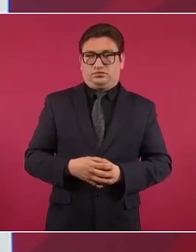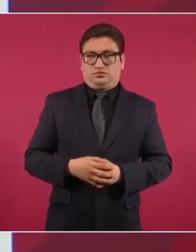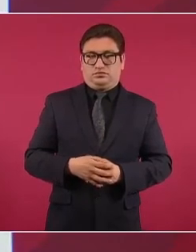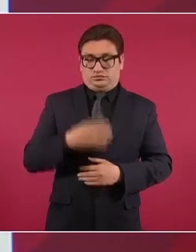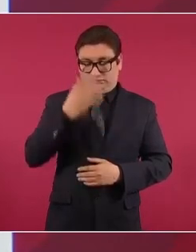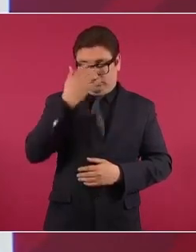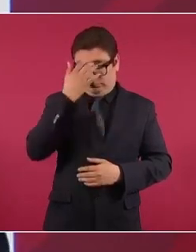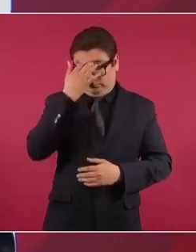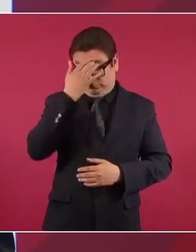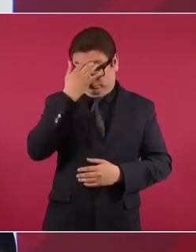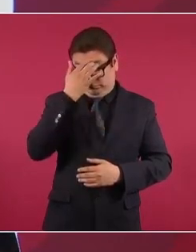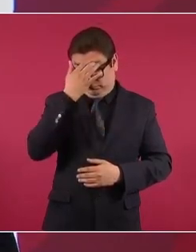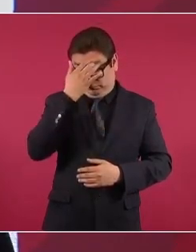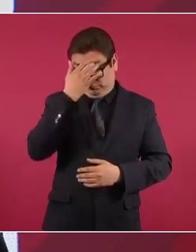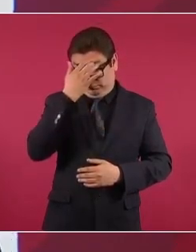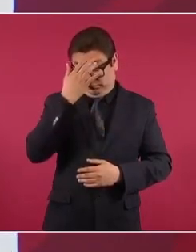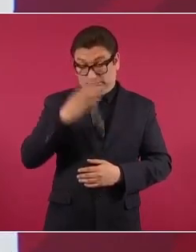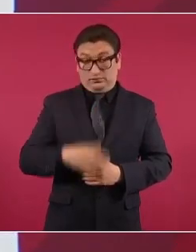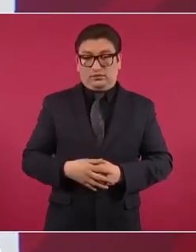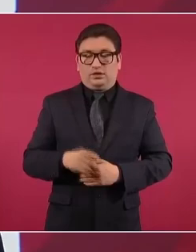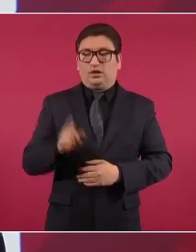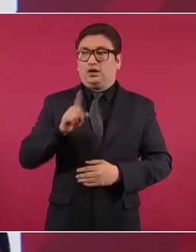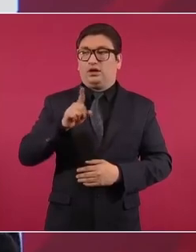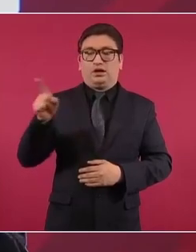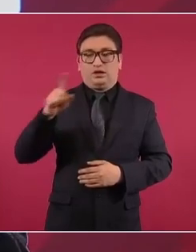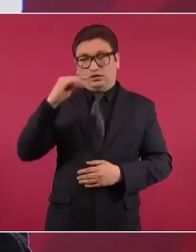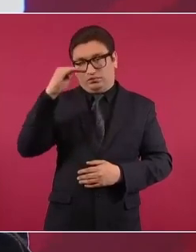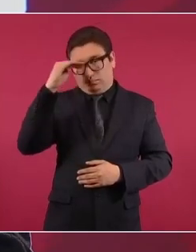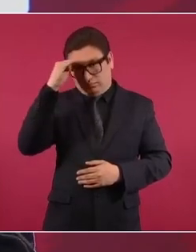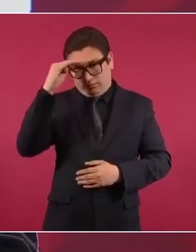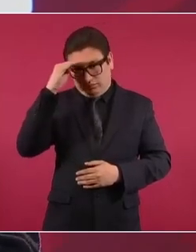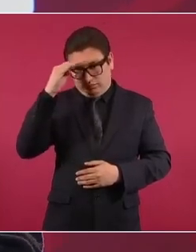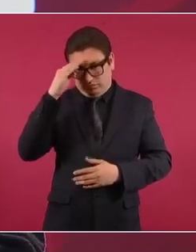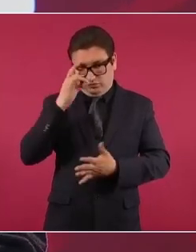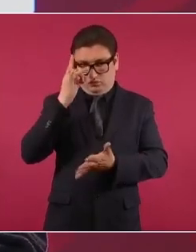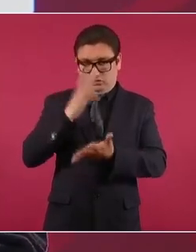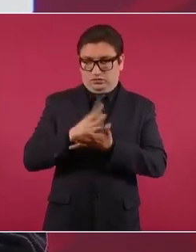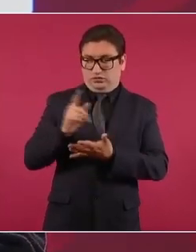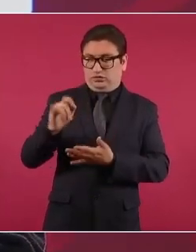pensando sólo en Iberdrola.